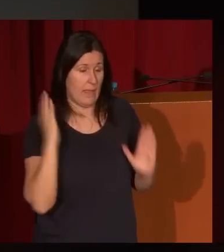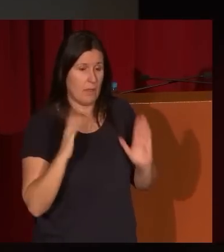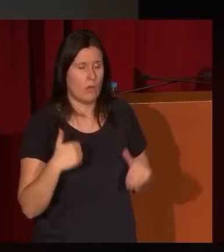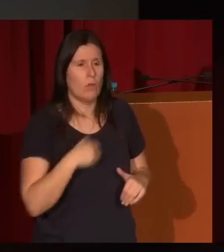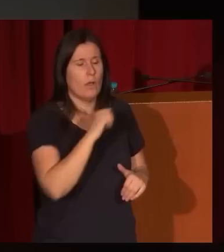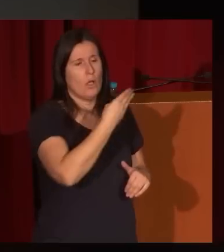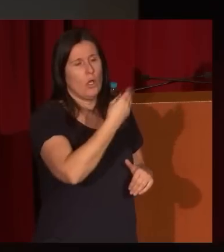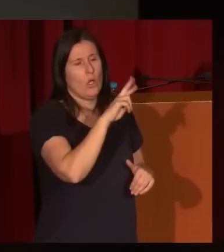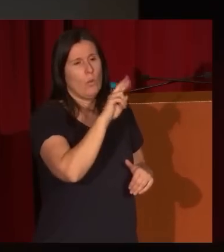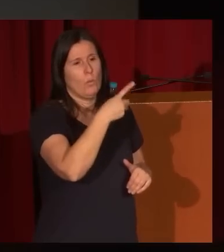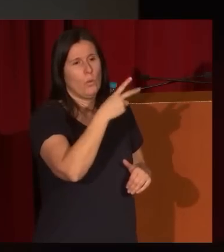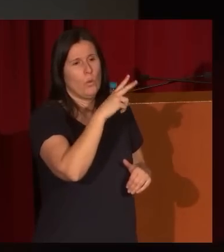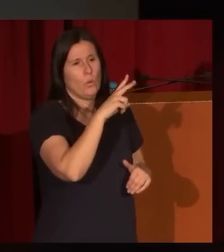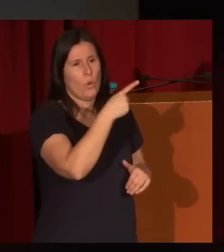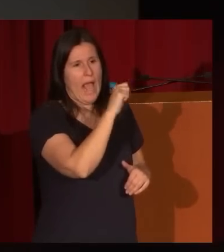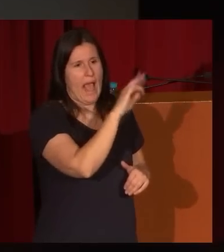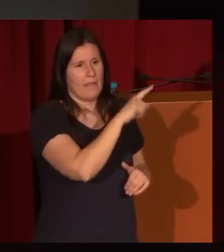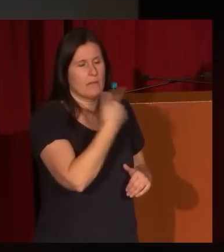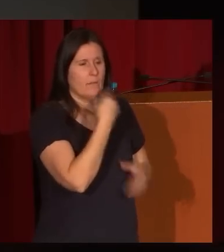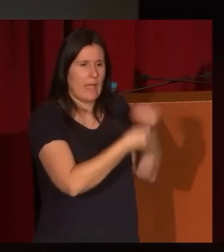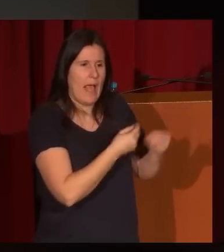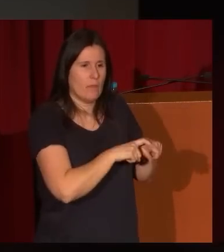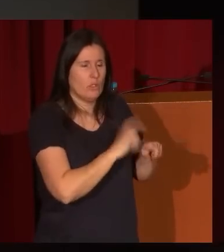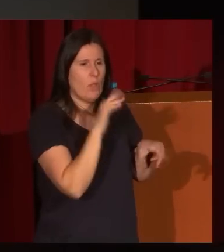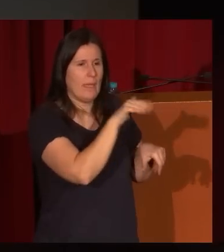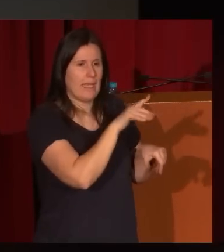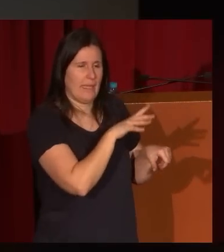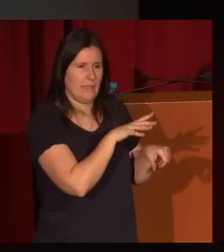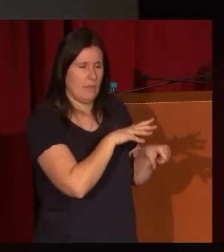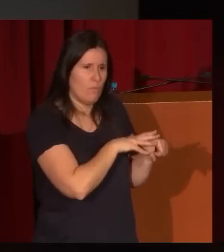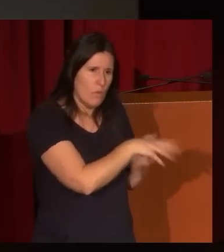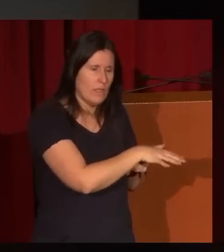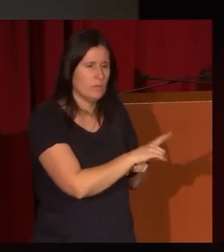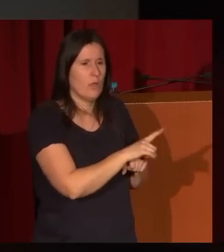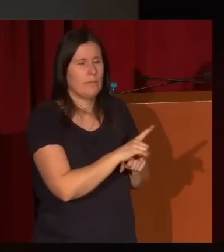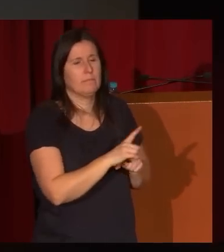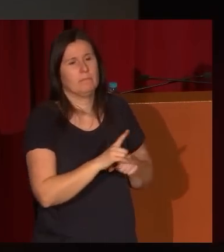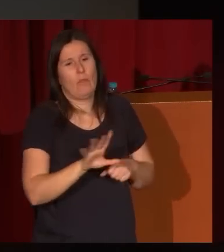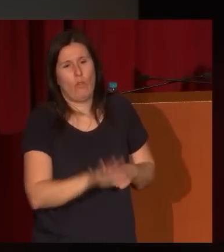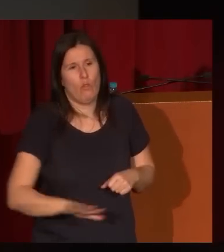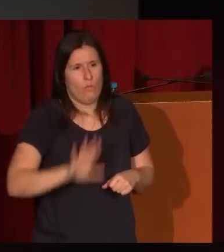Antonio de Brugada hace un tipo de paisajes muy influidos por el mundo francés